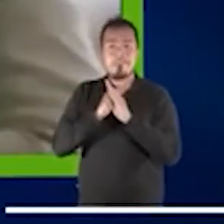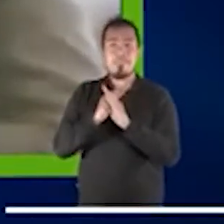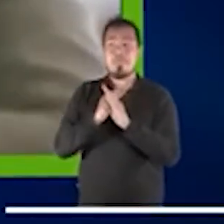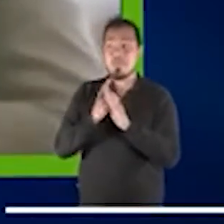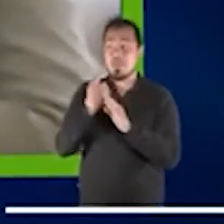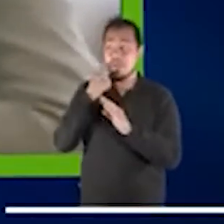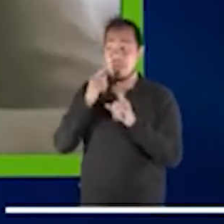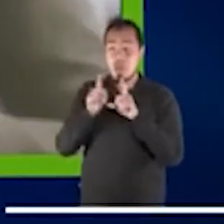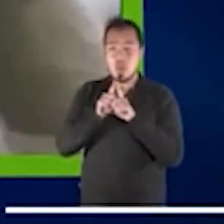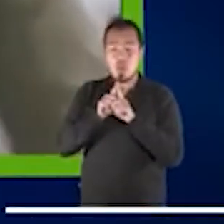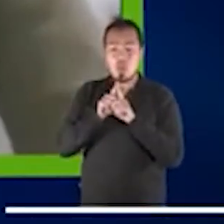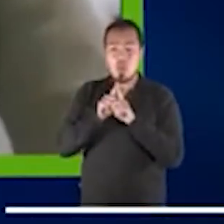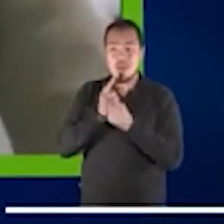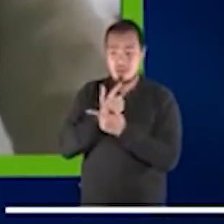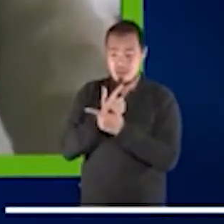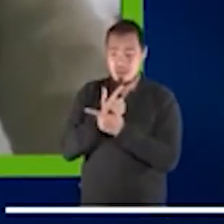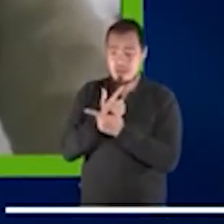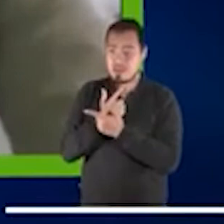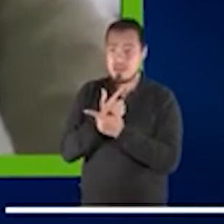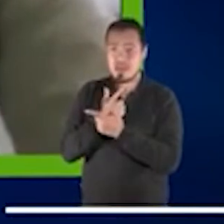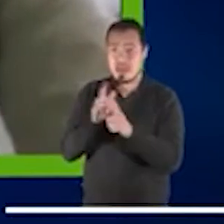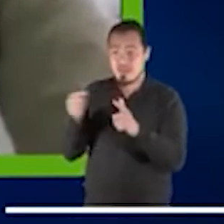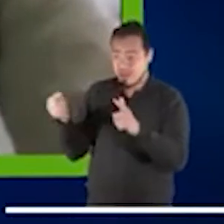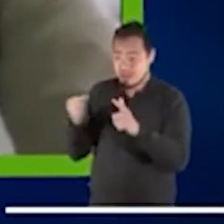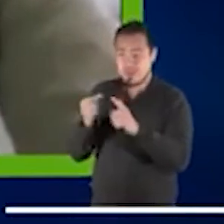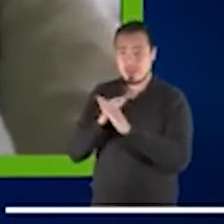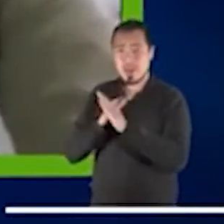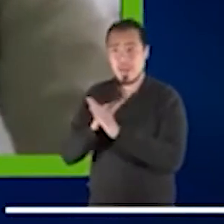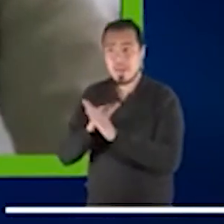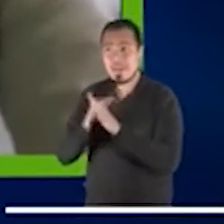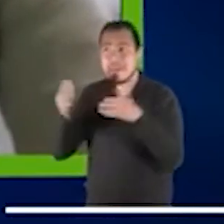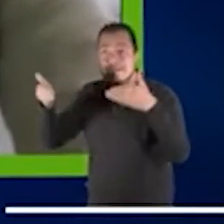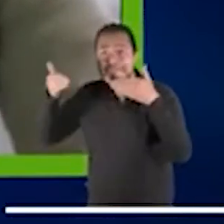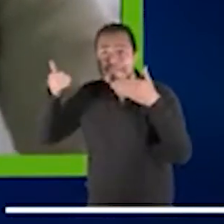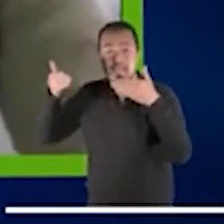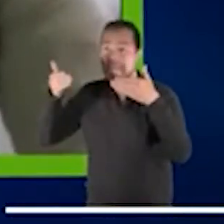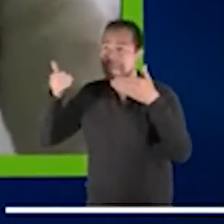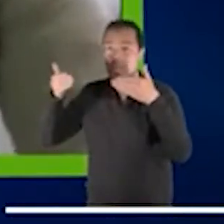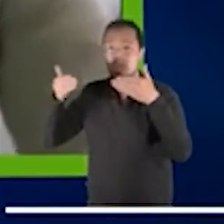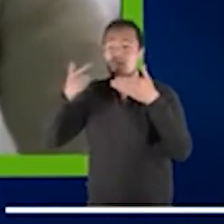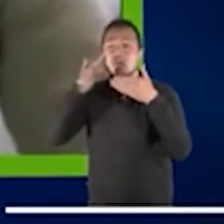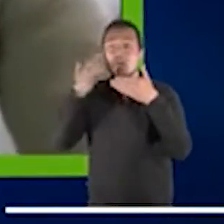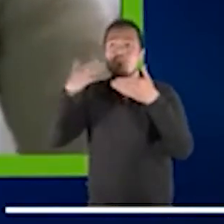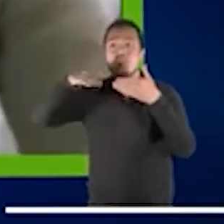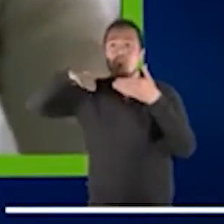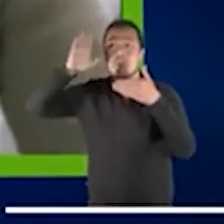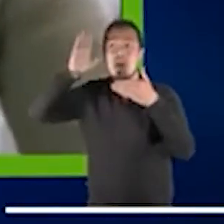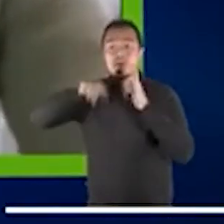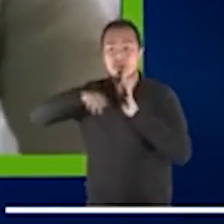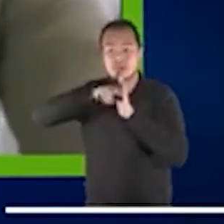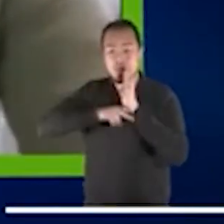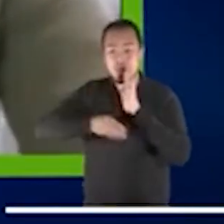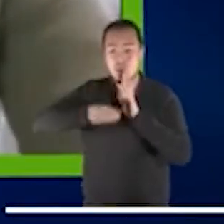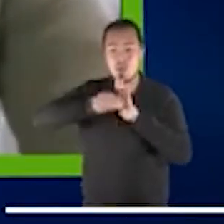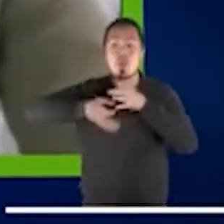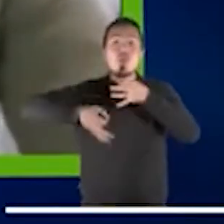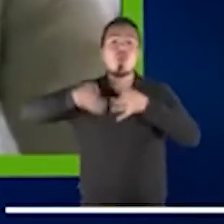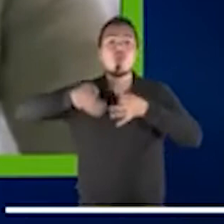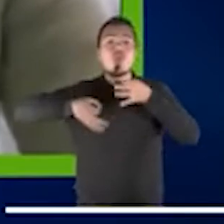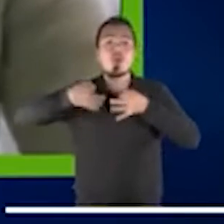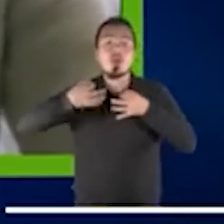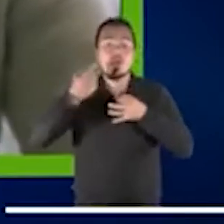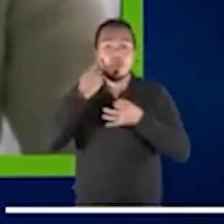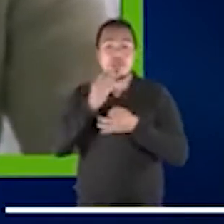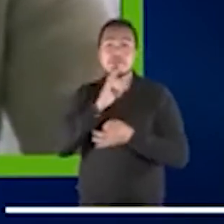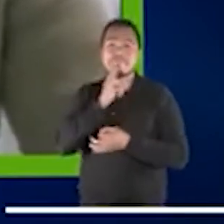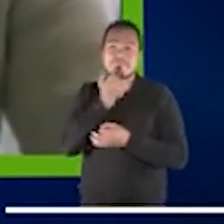también un impacto directo que ha sufrido el sistema de justicia juvenil a nivel general en el ámbito internacional ha sido cómo